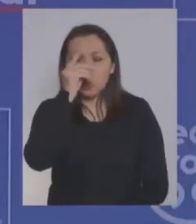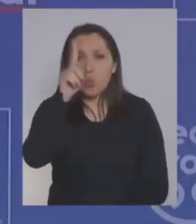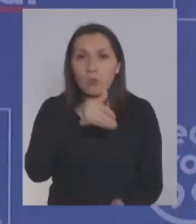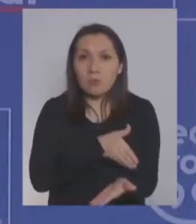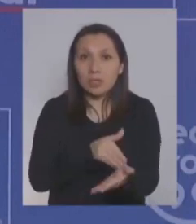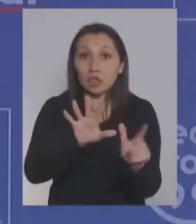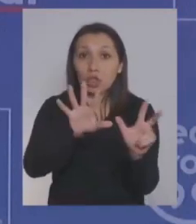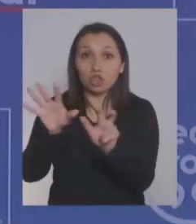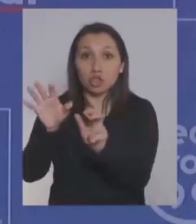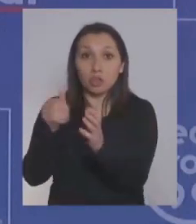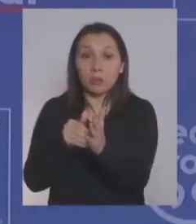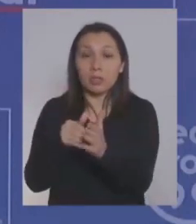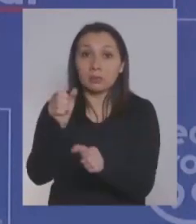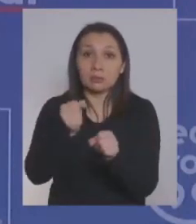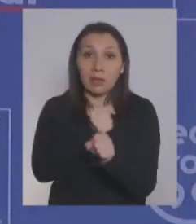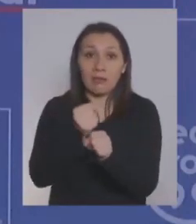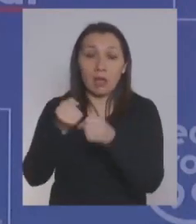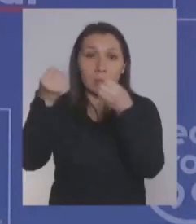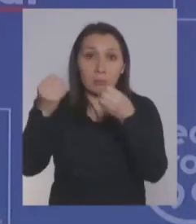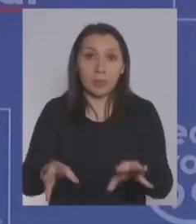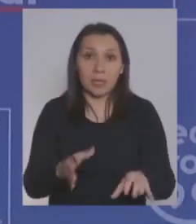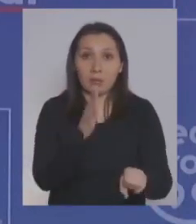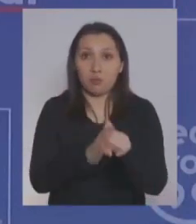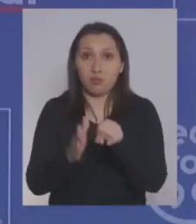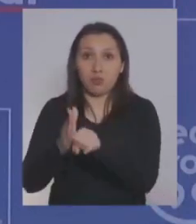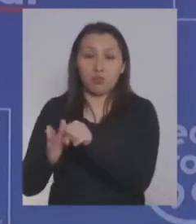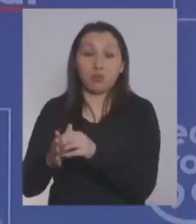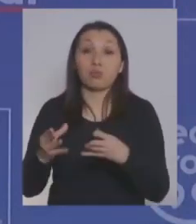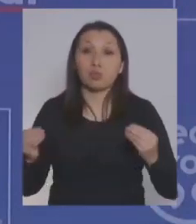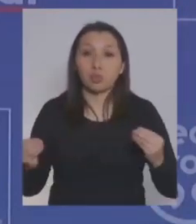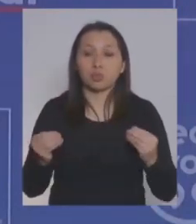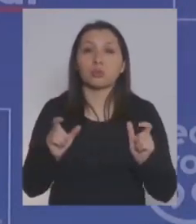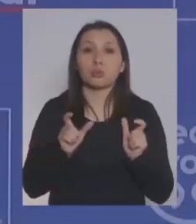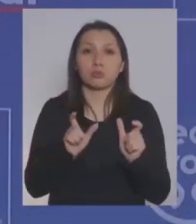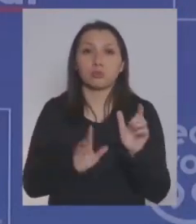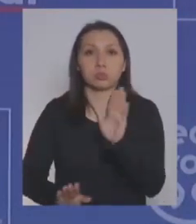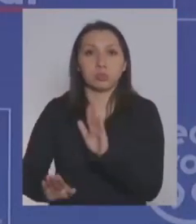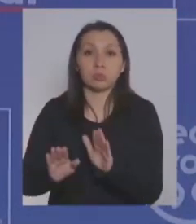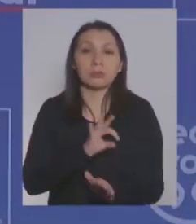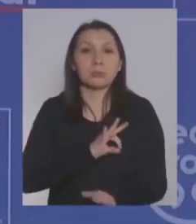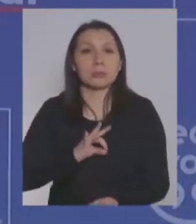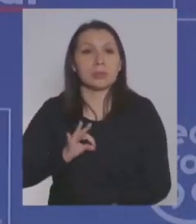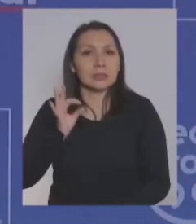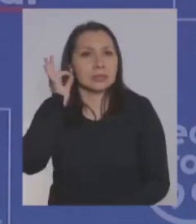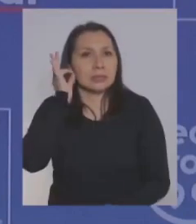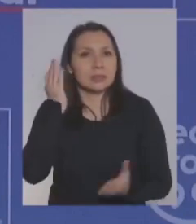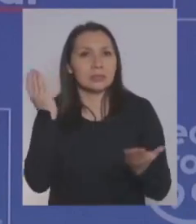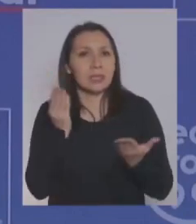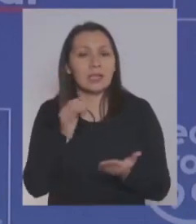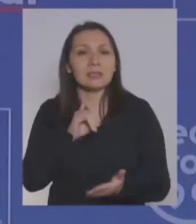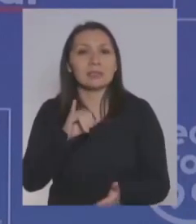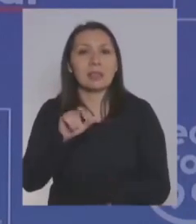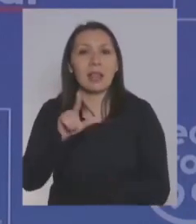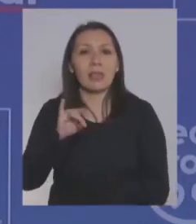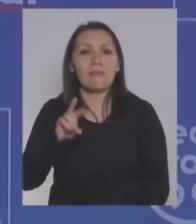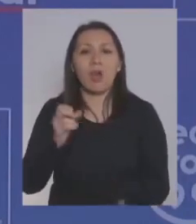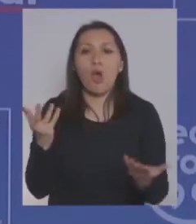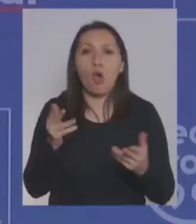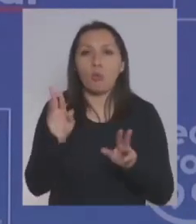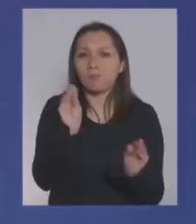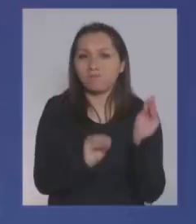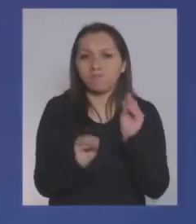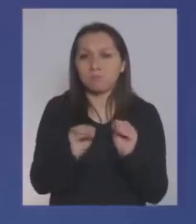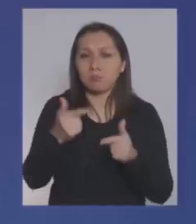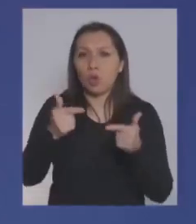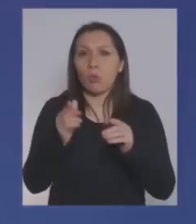.800.000 empleos que se han perdido en esta pandemia. Y ahí también hay mucha protección. Ministra Saldívar, ¿cómo ha sido el proceso de generar política para proteger el